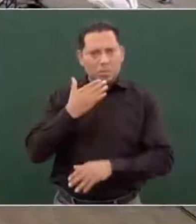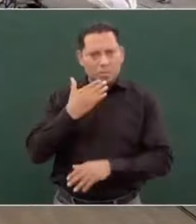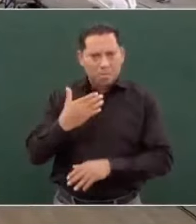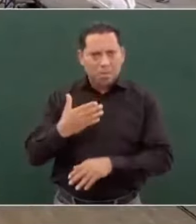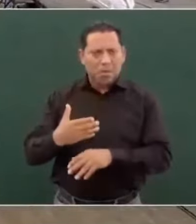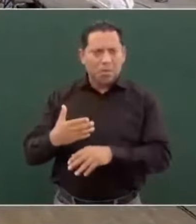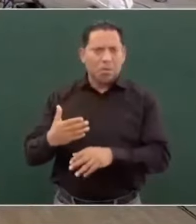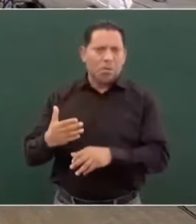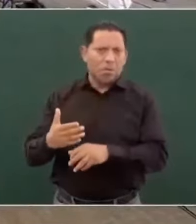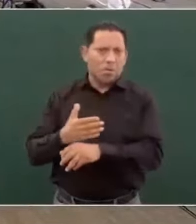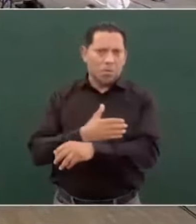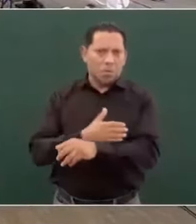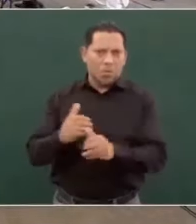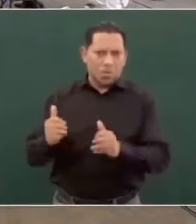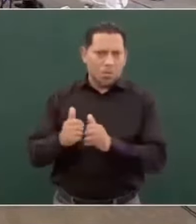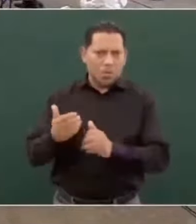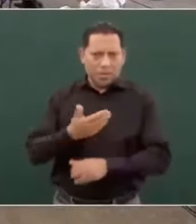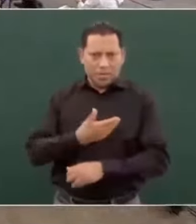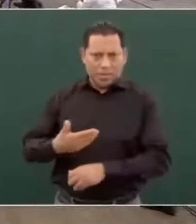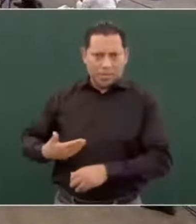Jarejo. Gracias. Gracias. Gracias. Gracias. Gracias.